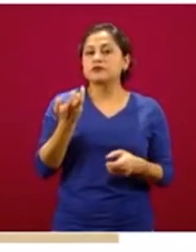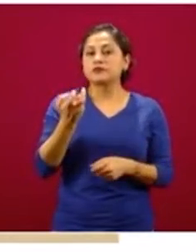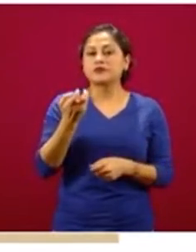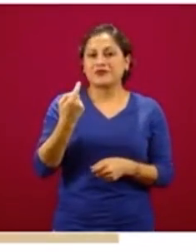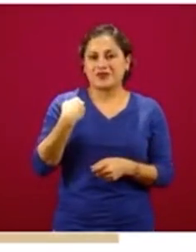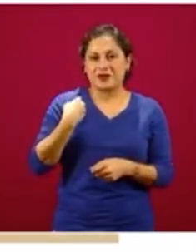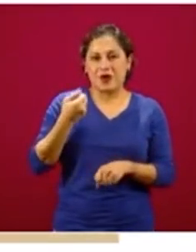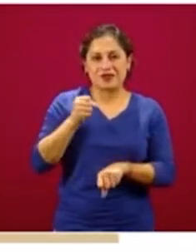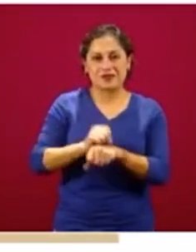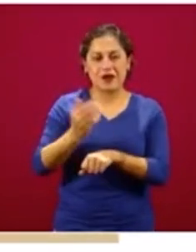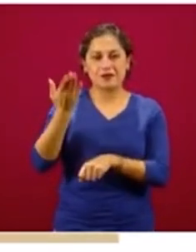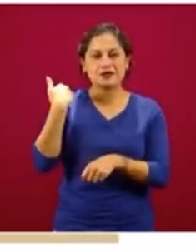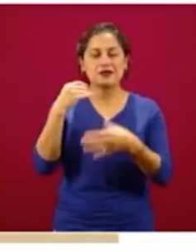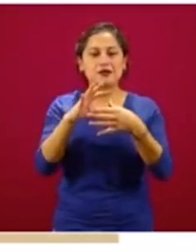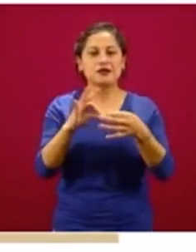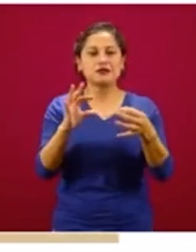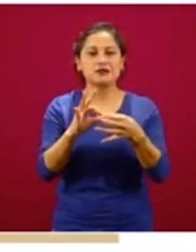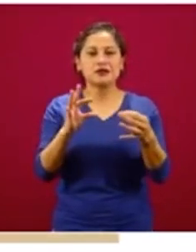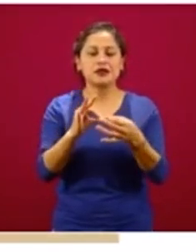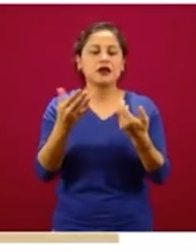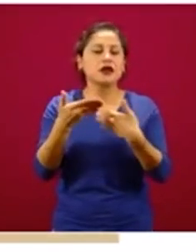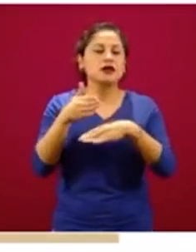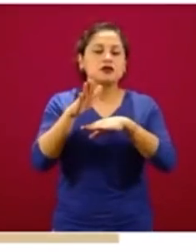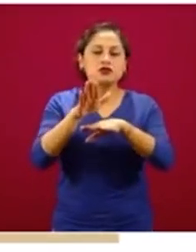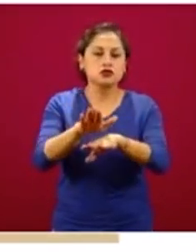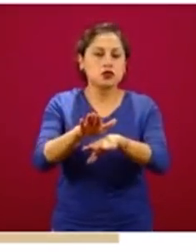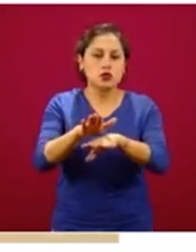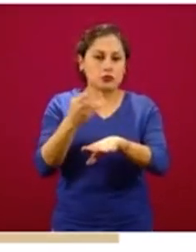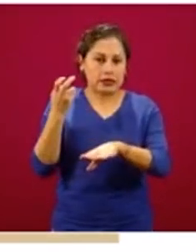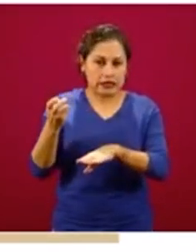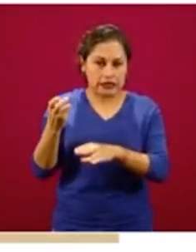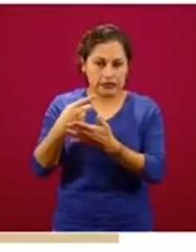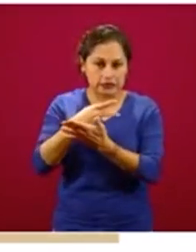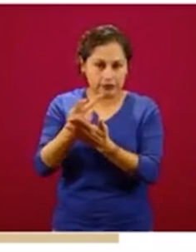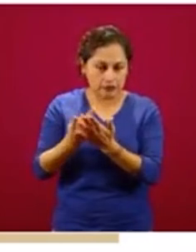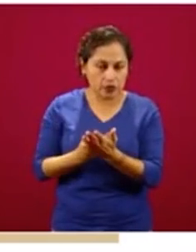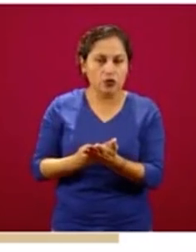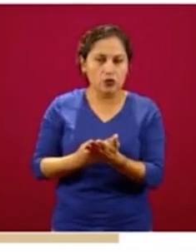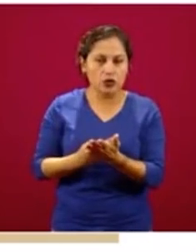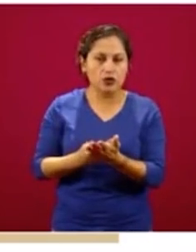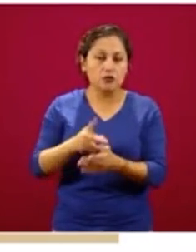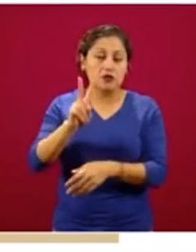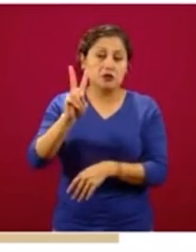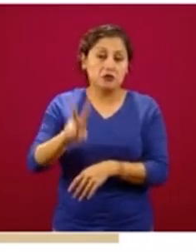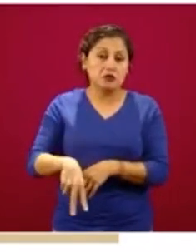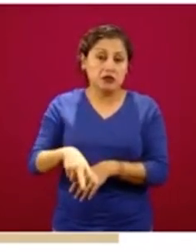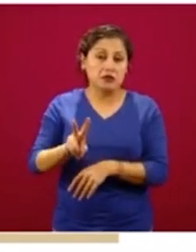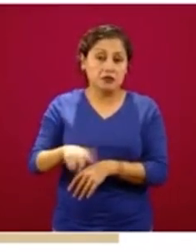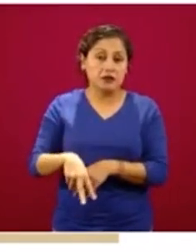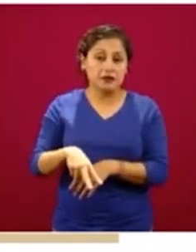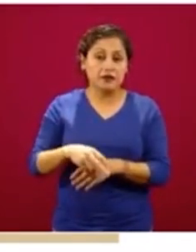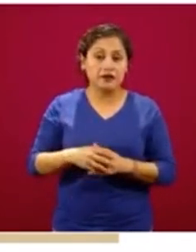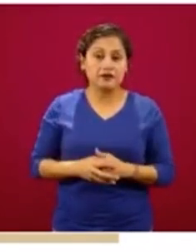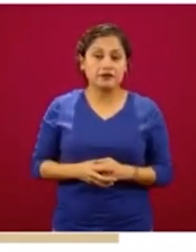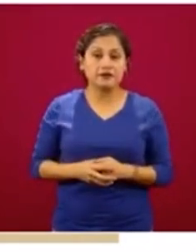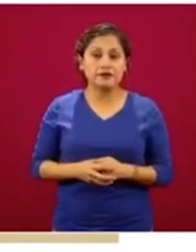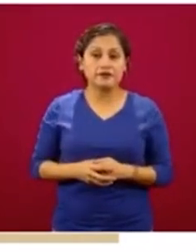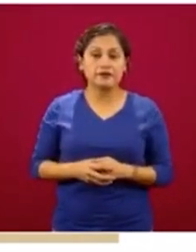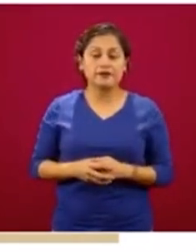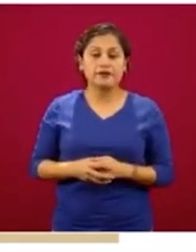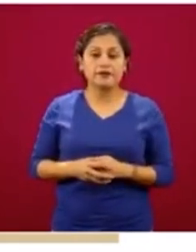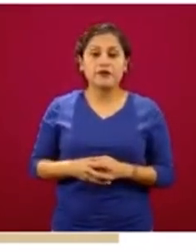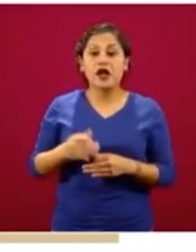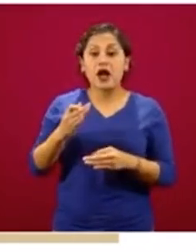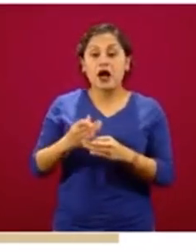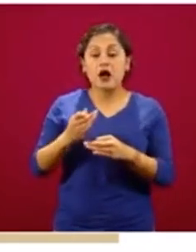pasada, realmente la siguiente opción es más de tres veces más caro que lo que está representando